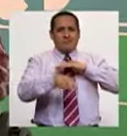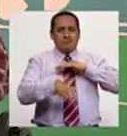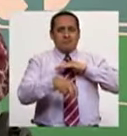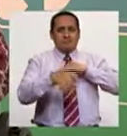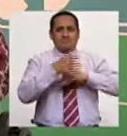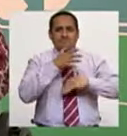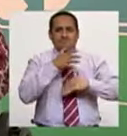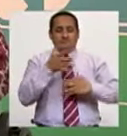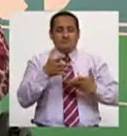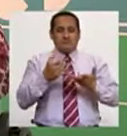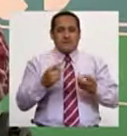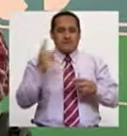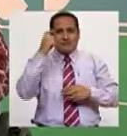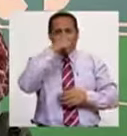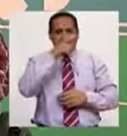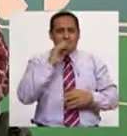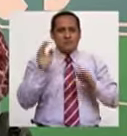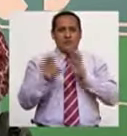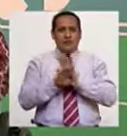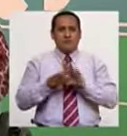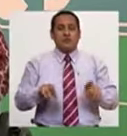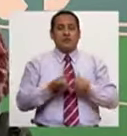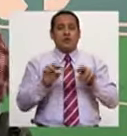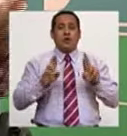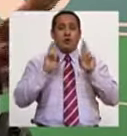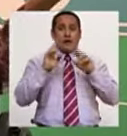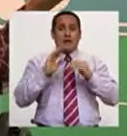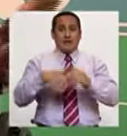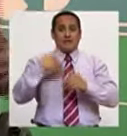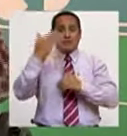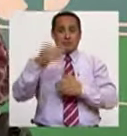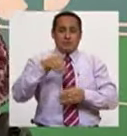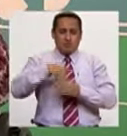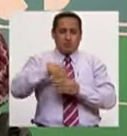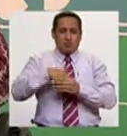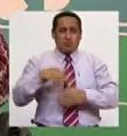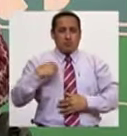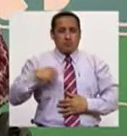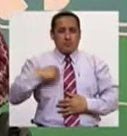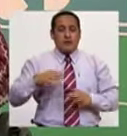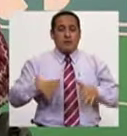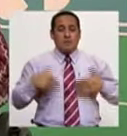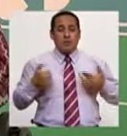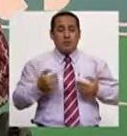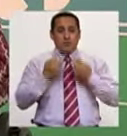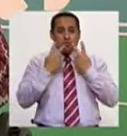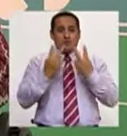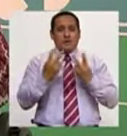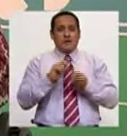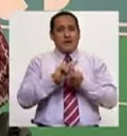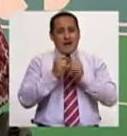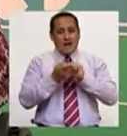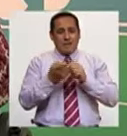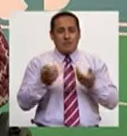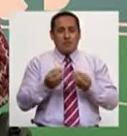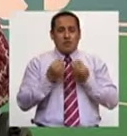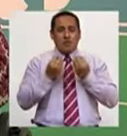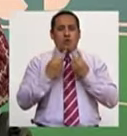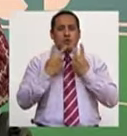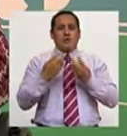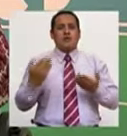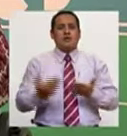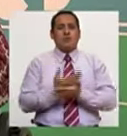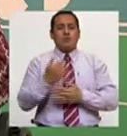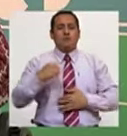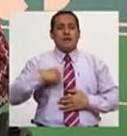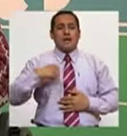Bueno, es tremendo, de verdad. Ojalá, ojalá que ya pronto son las elecciones municipales, podamos observar cambios con los